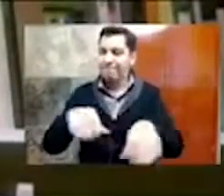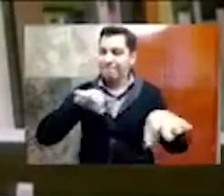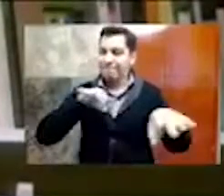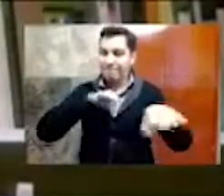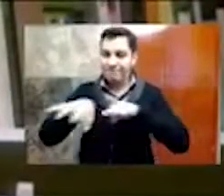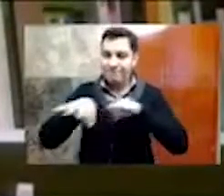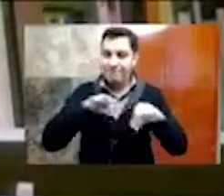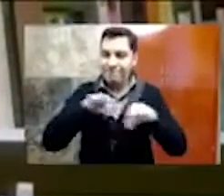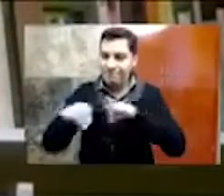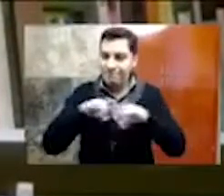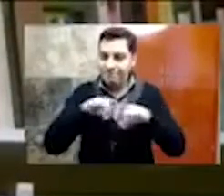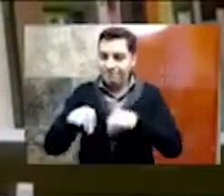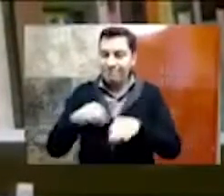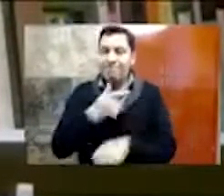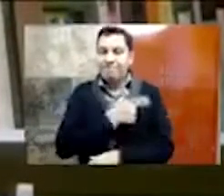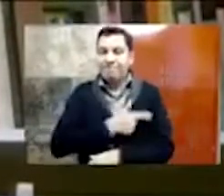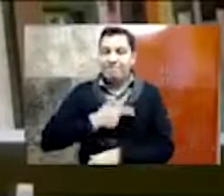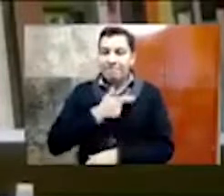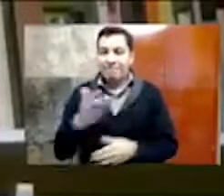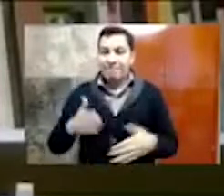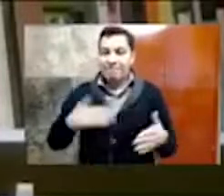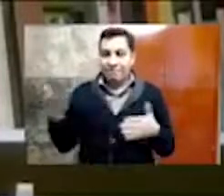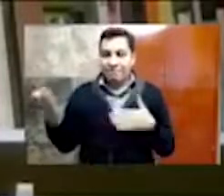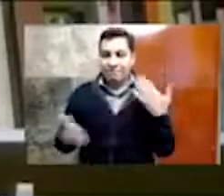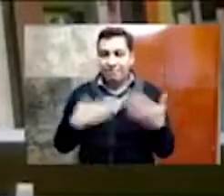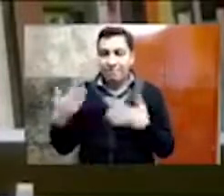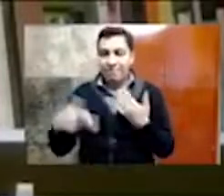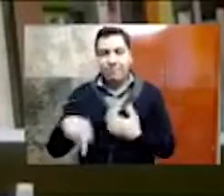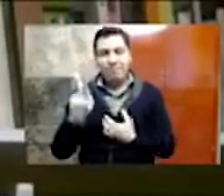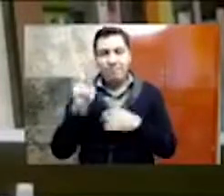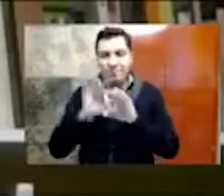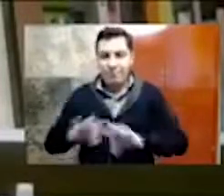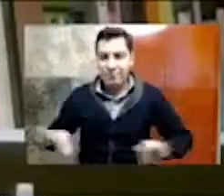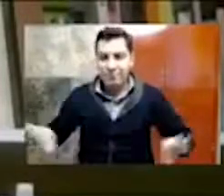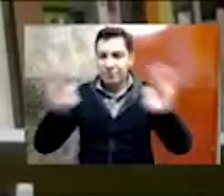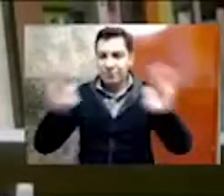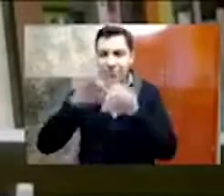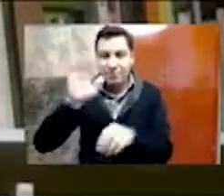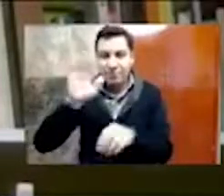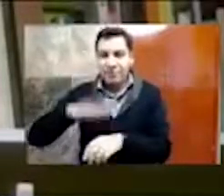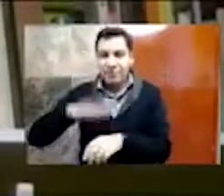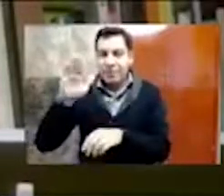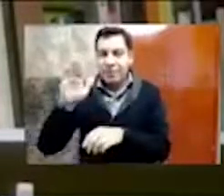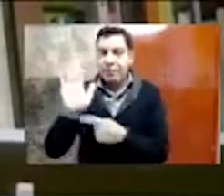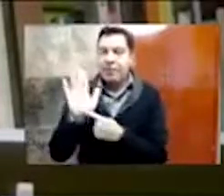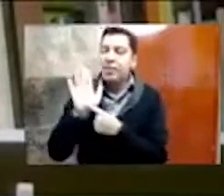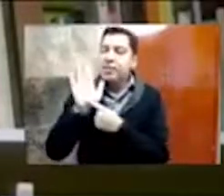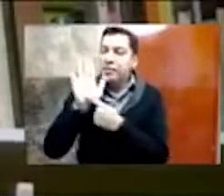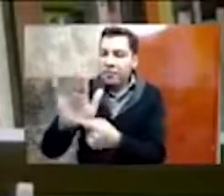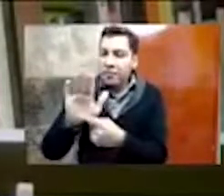que nos, nos, nos gusta, nos encanta, pero sobre todo, pues, dejar algo para la gente, ¿no?